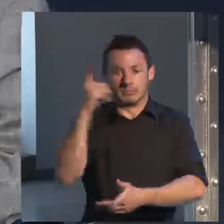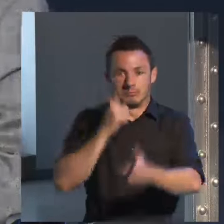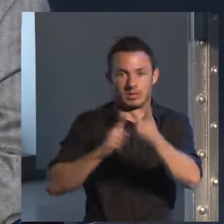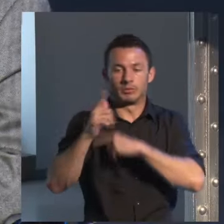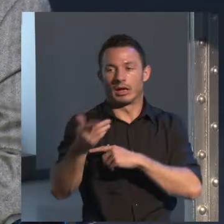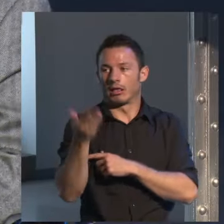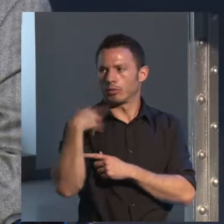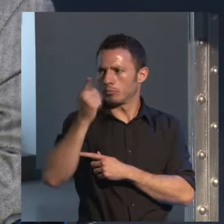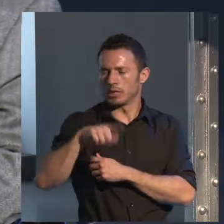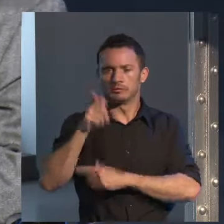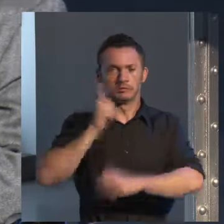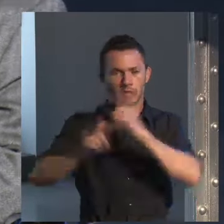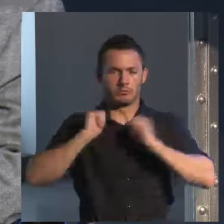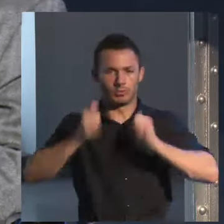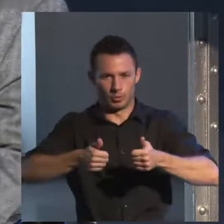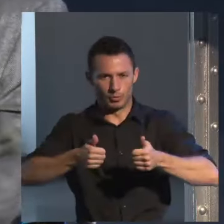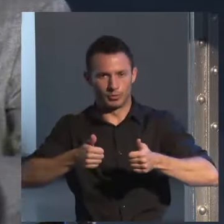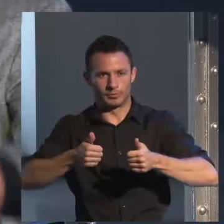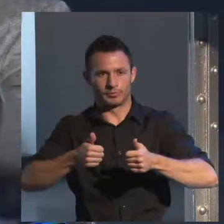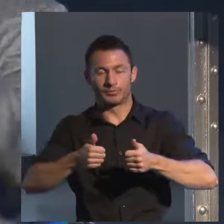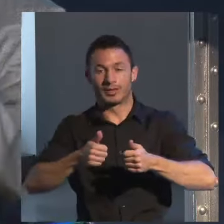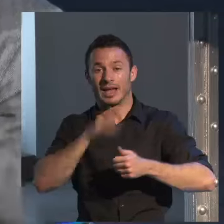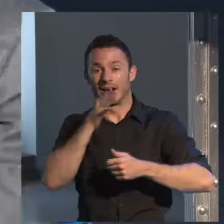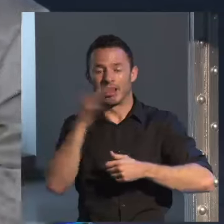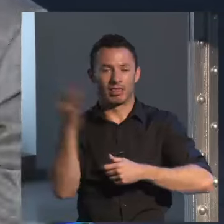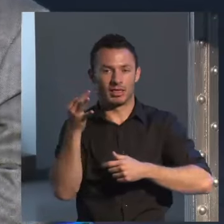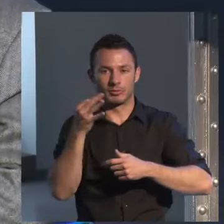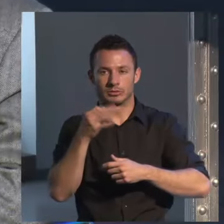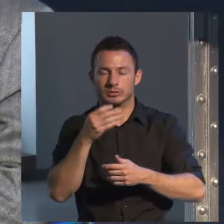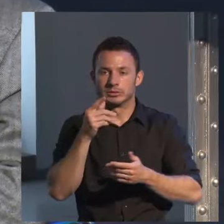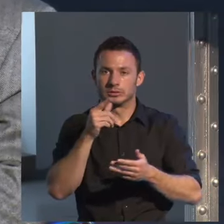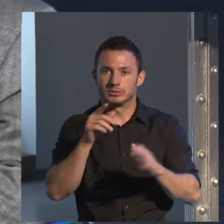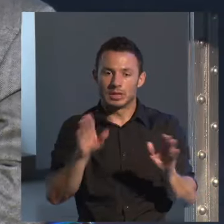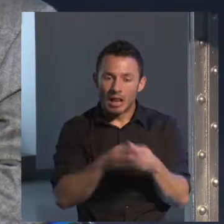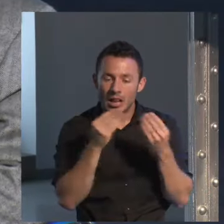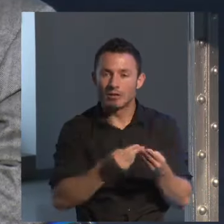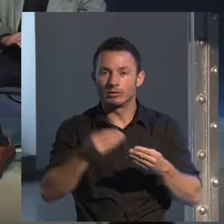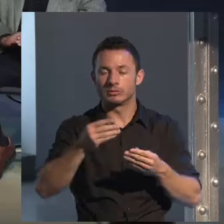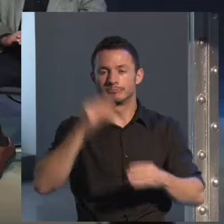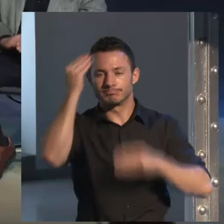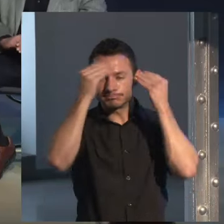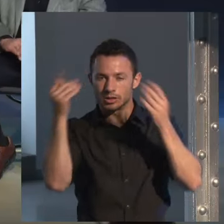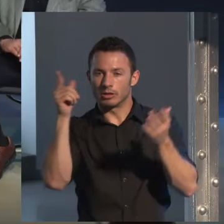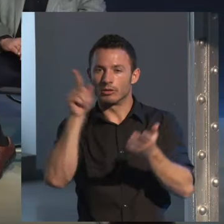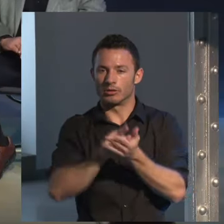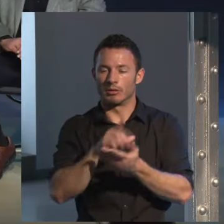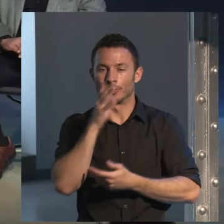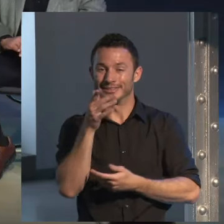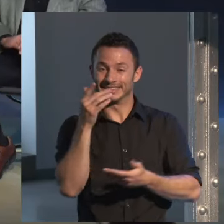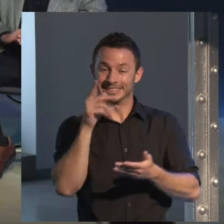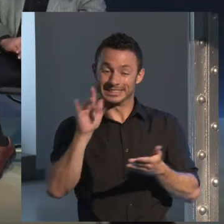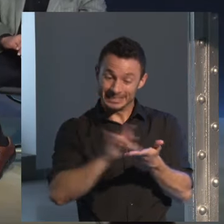vueltas. En el punto en el que tengo que replantearme ahora toda la novela porque tengo escritas 200 páginas,